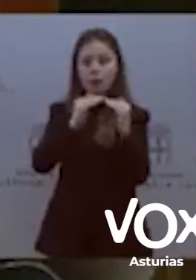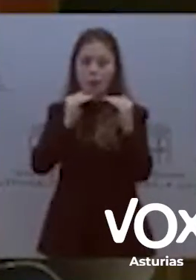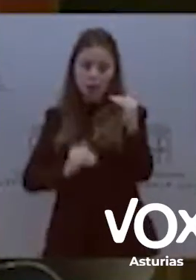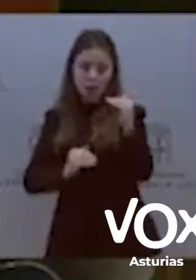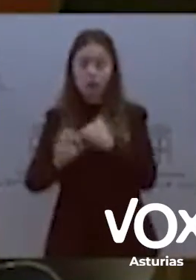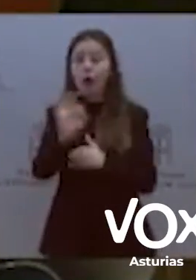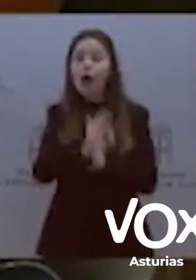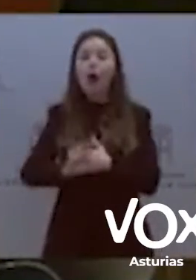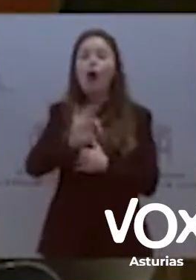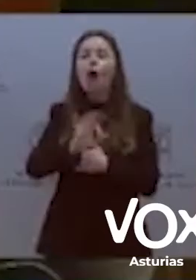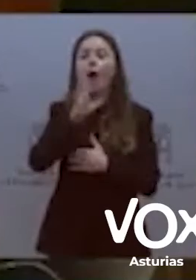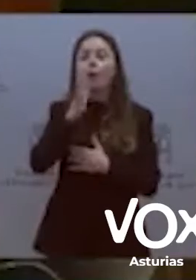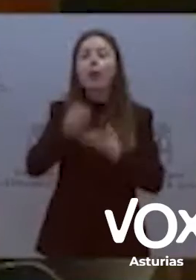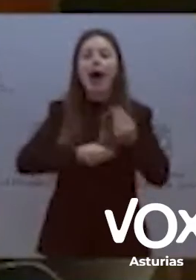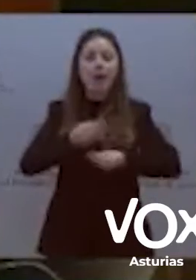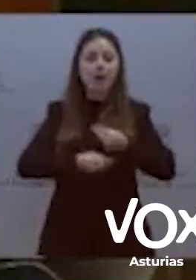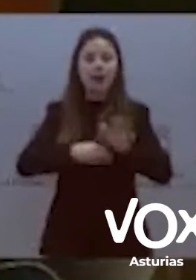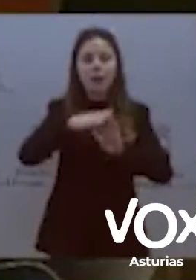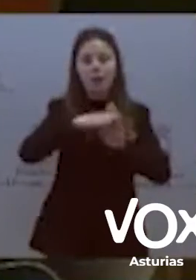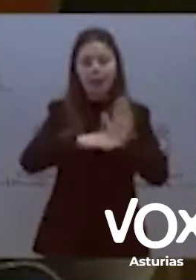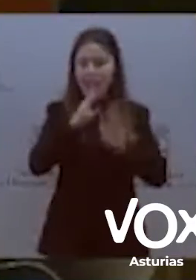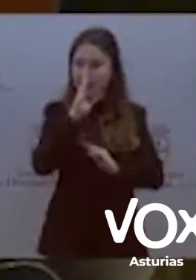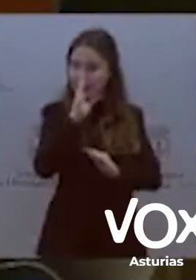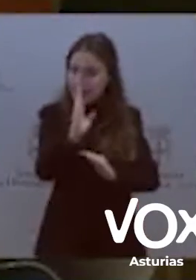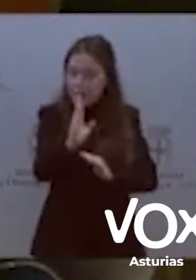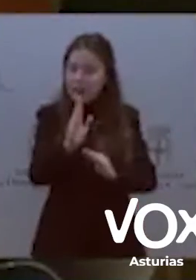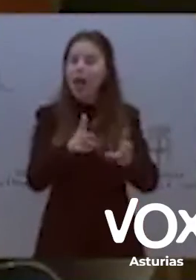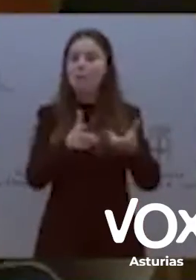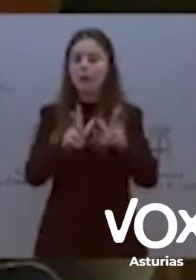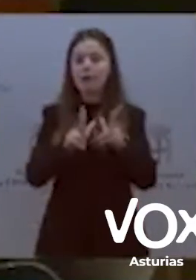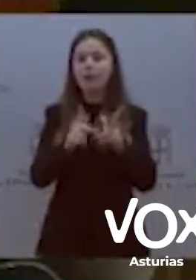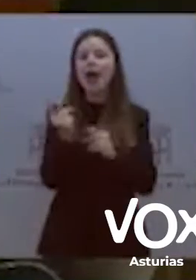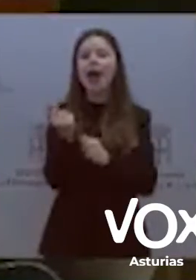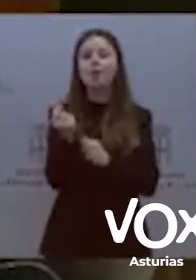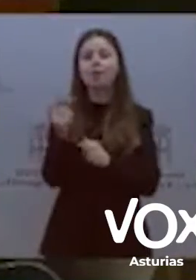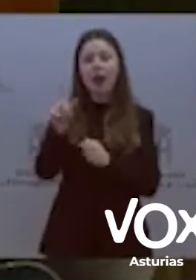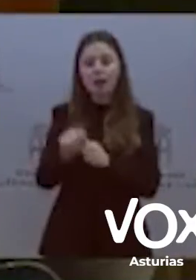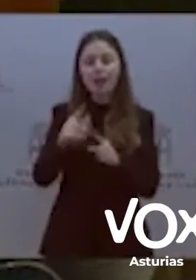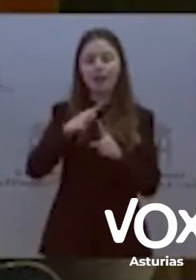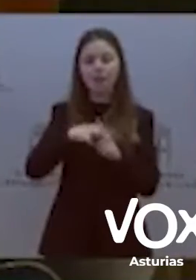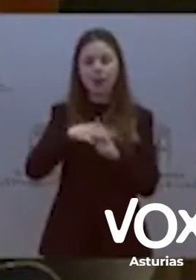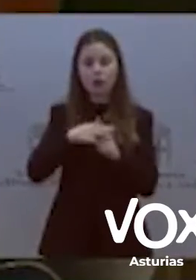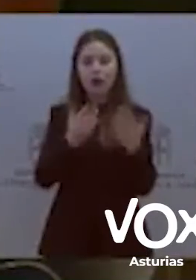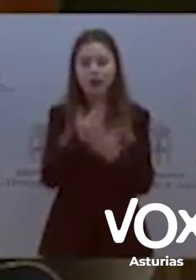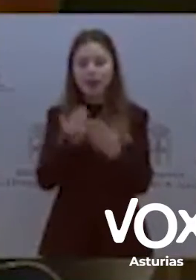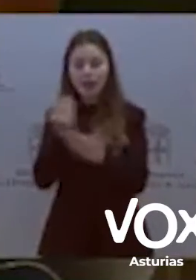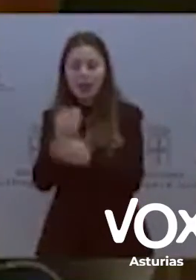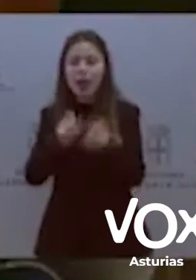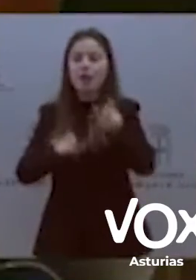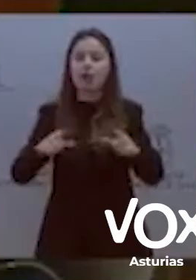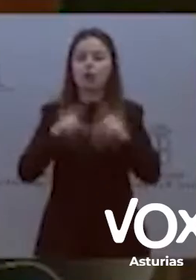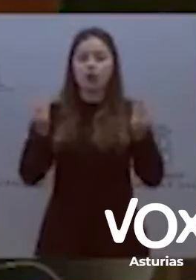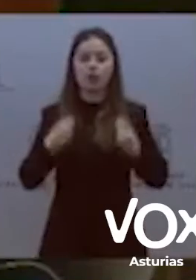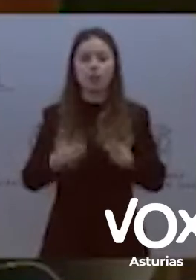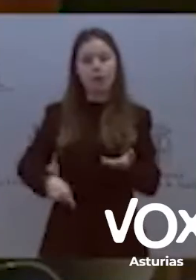medida directa que permita abaratar la factura que pagan en su día a día los asturianos. Los asturianos necesitan escuchar,